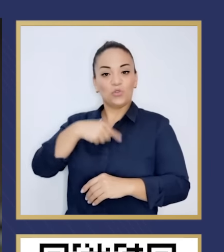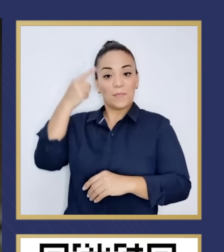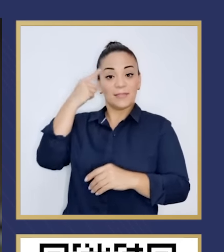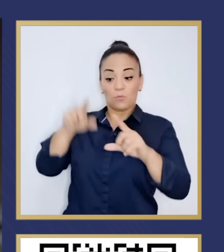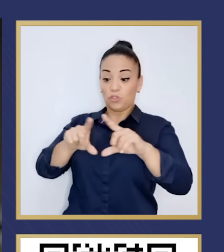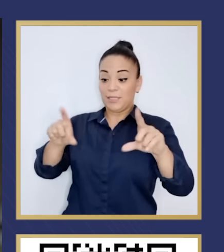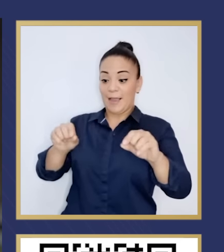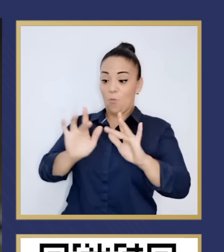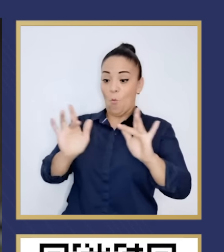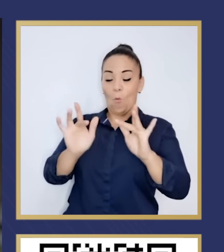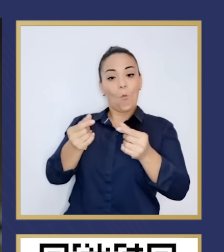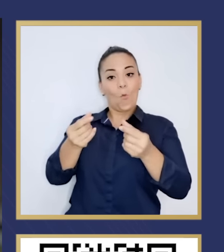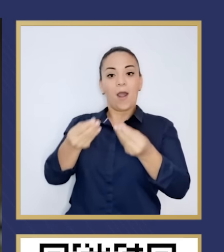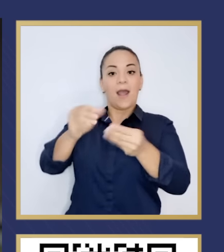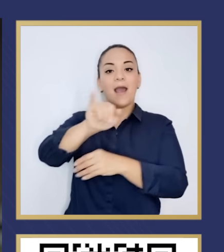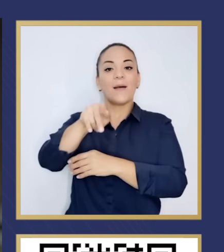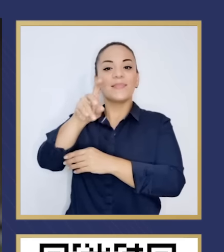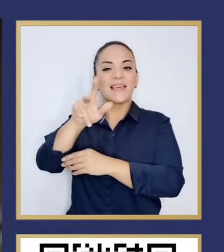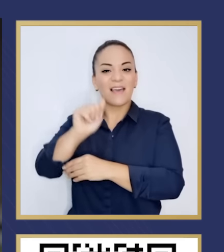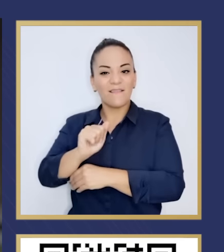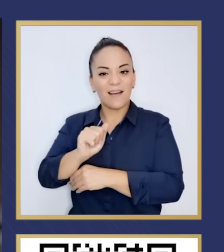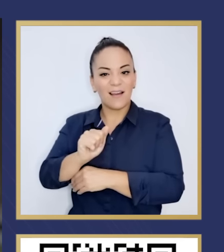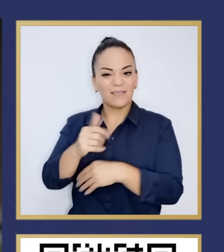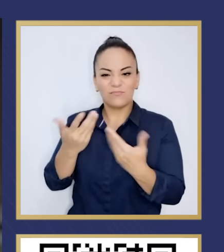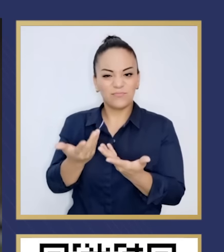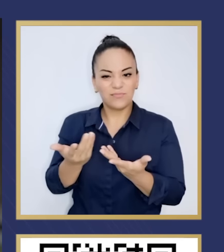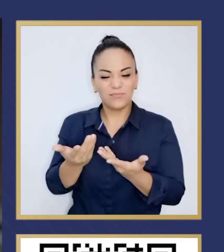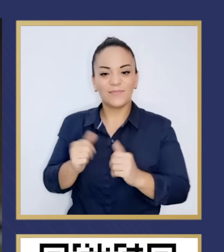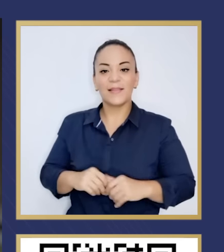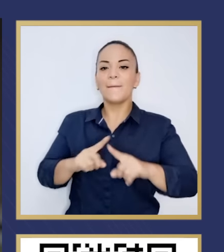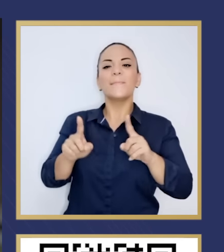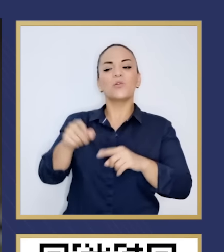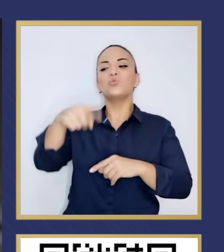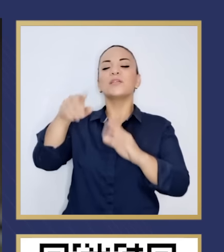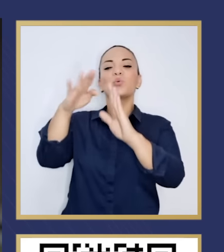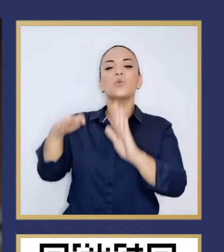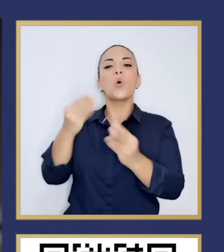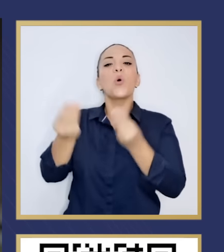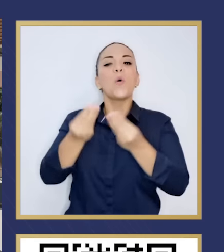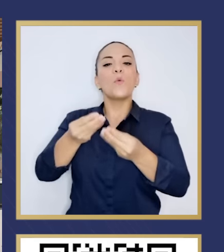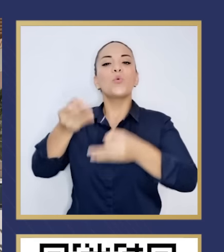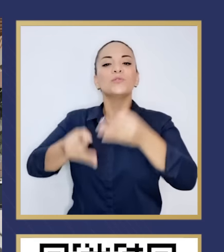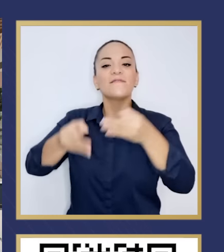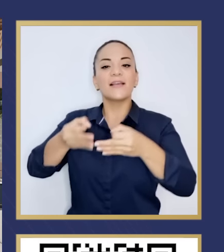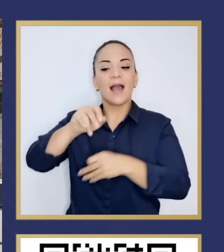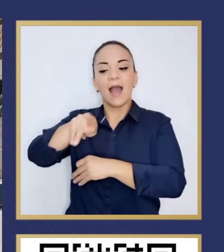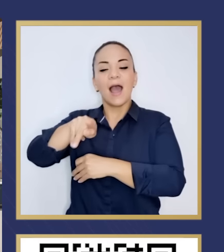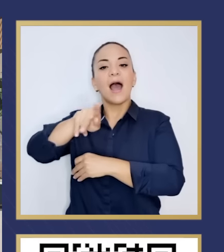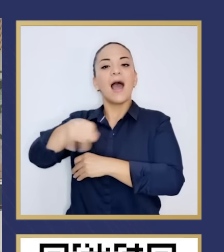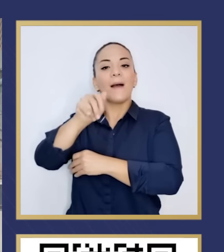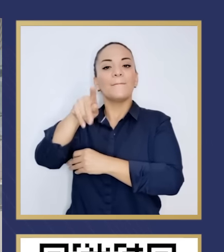Javdeva, señores de la Contraloría. Pero, ¿cómo justifican ustedes que Javdeva no pueda